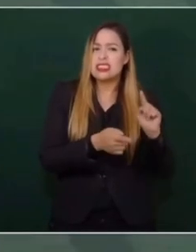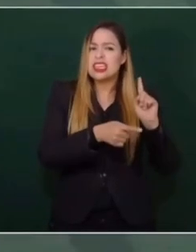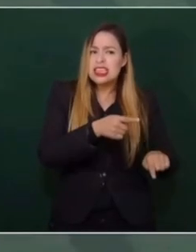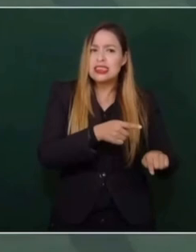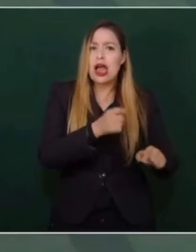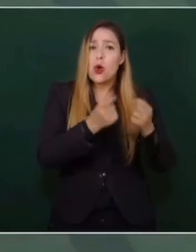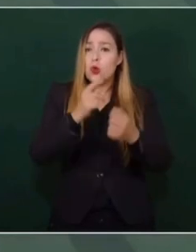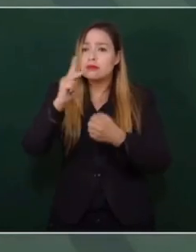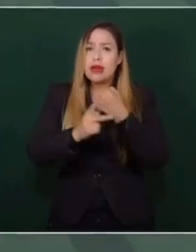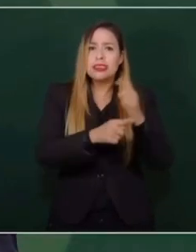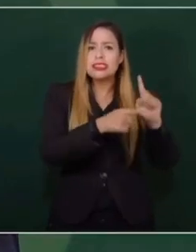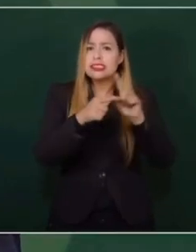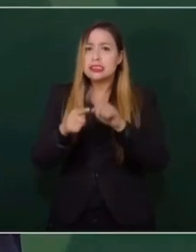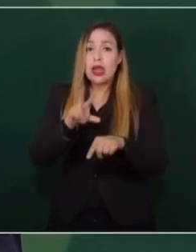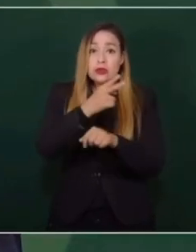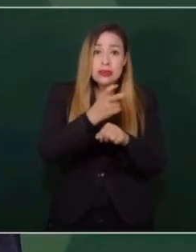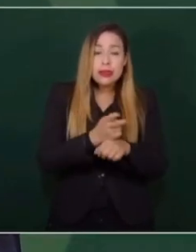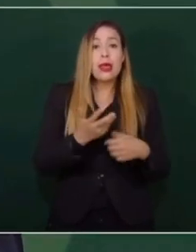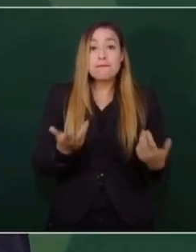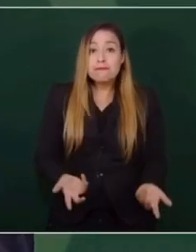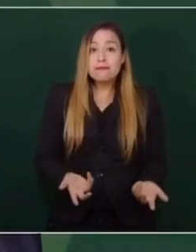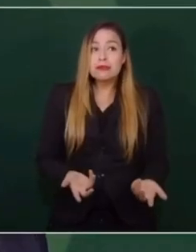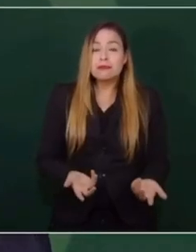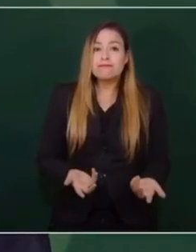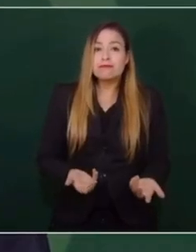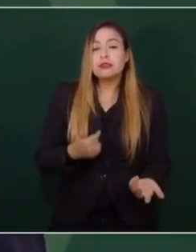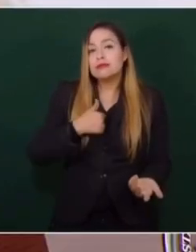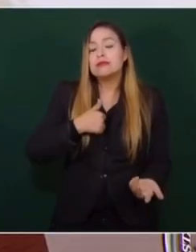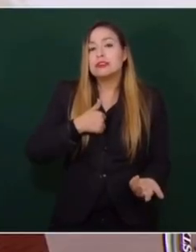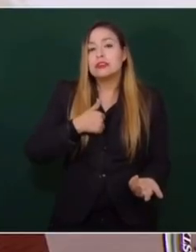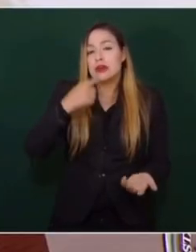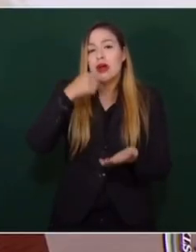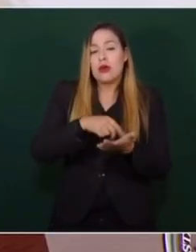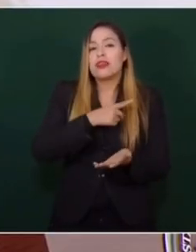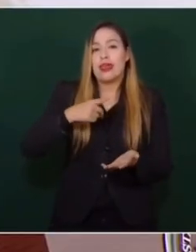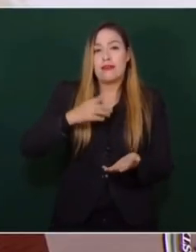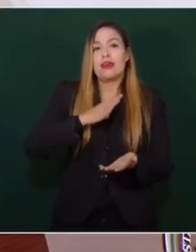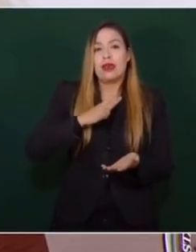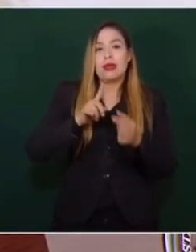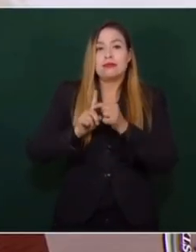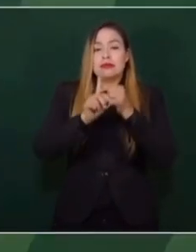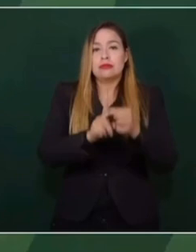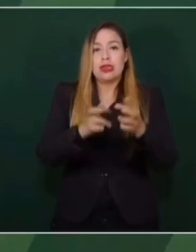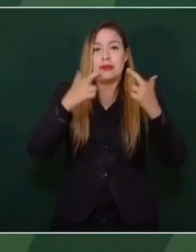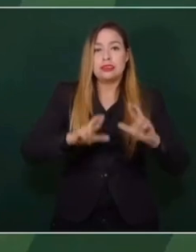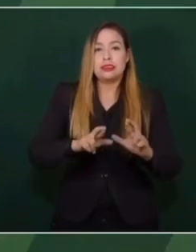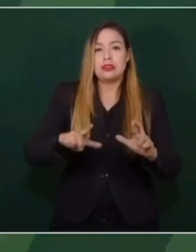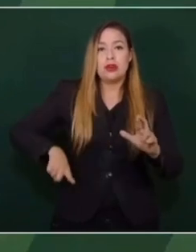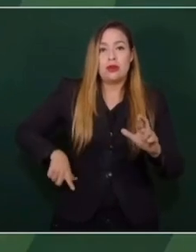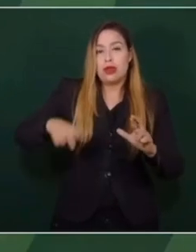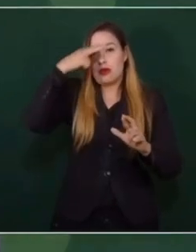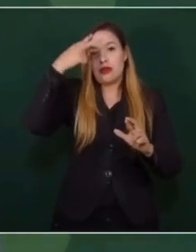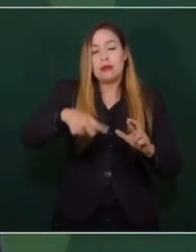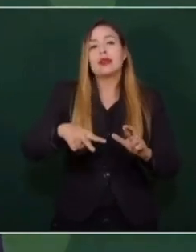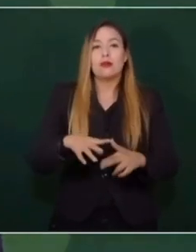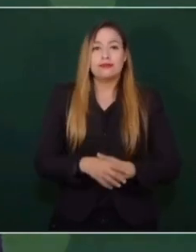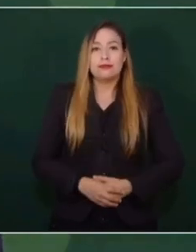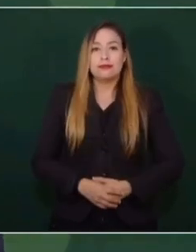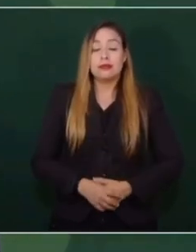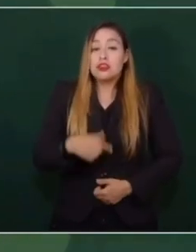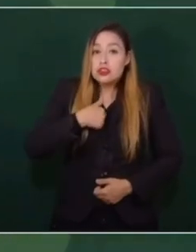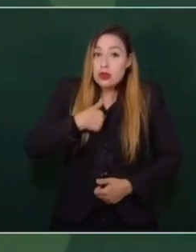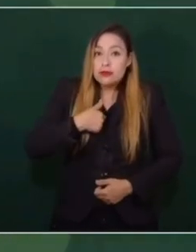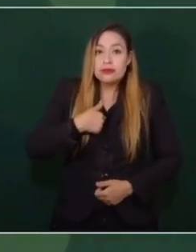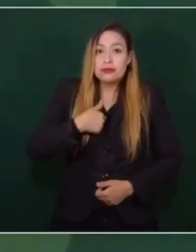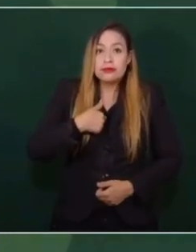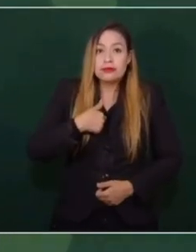países, de todas maneras iría una representación del gobierno de México. Pero yo,